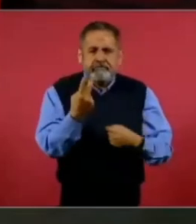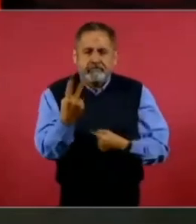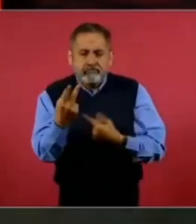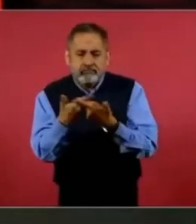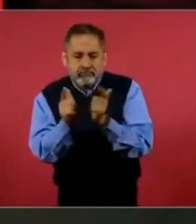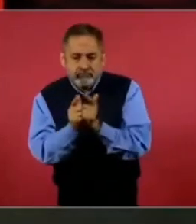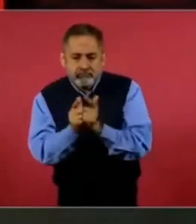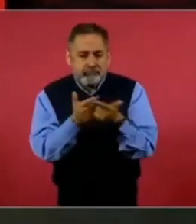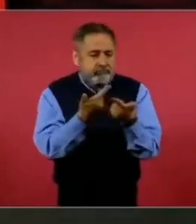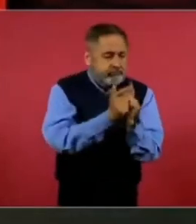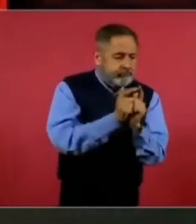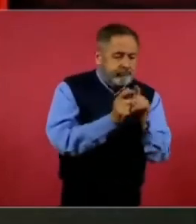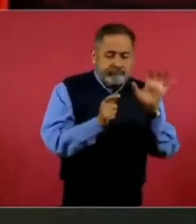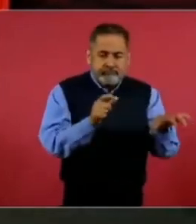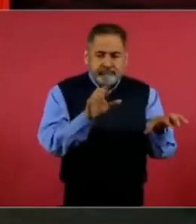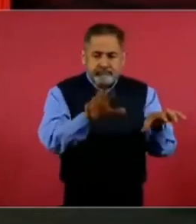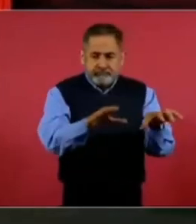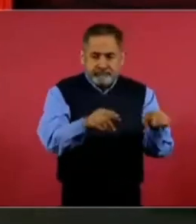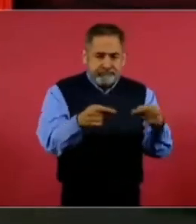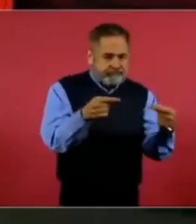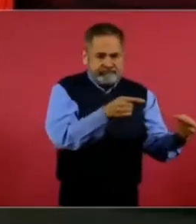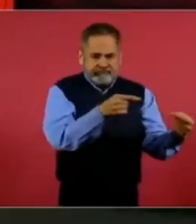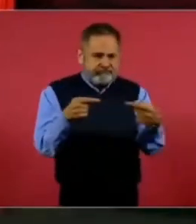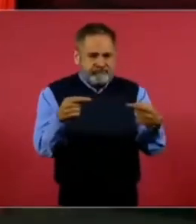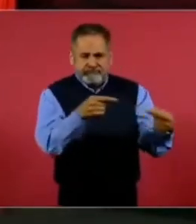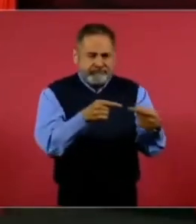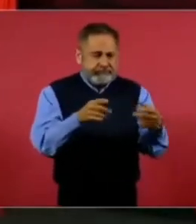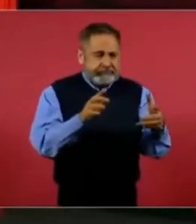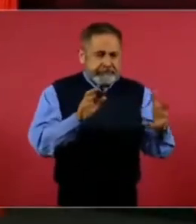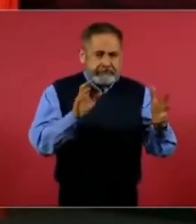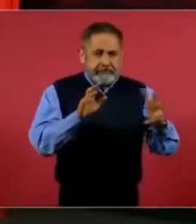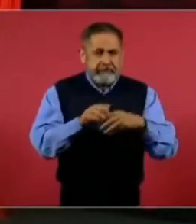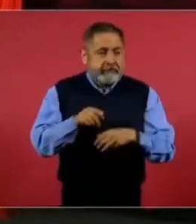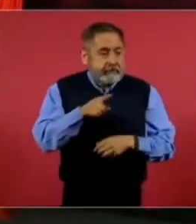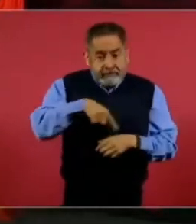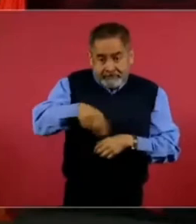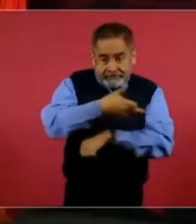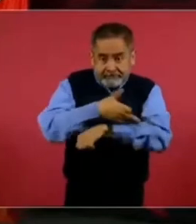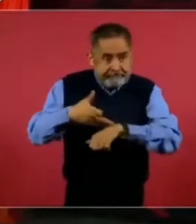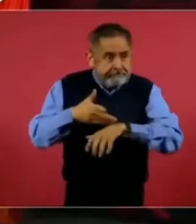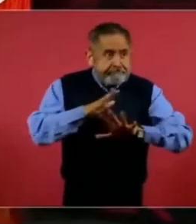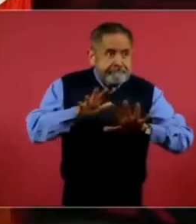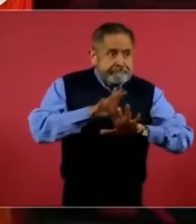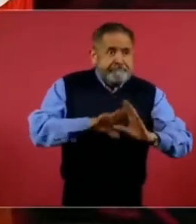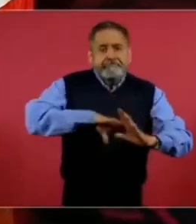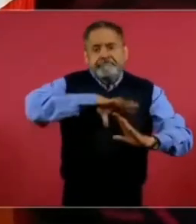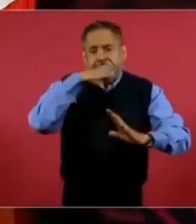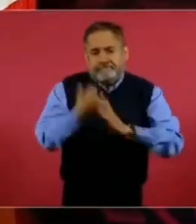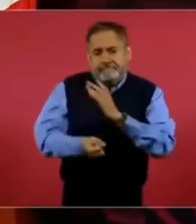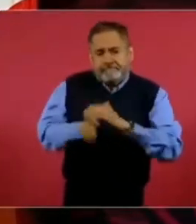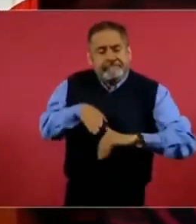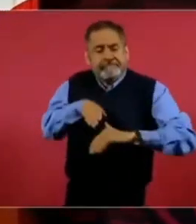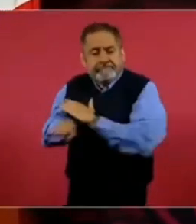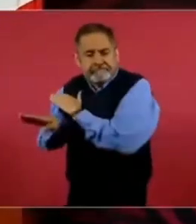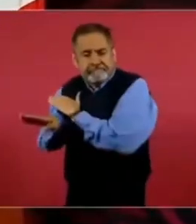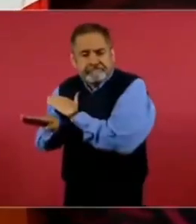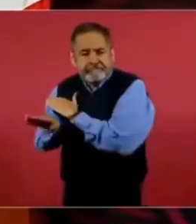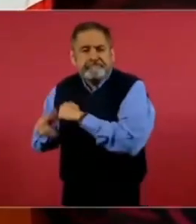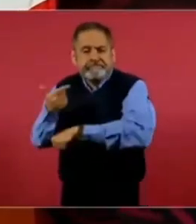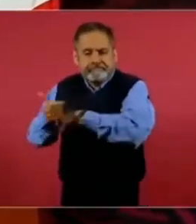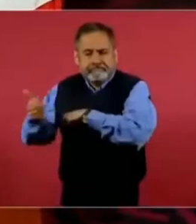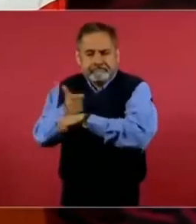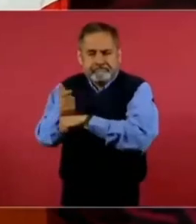y para refugiarse, se cruzaron a